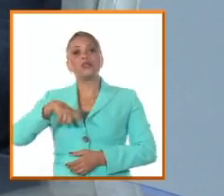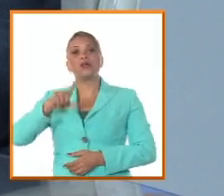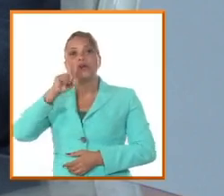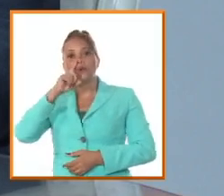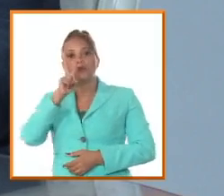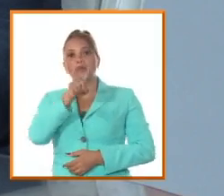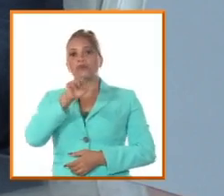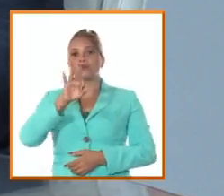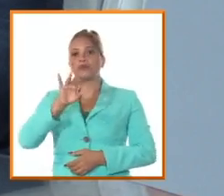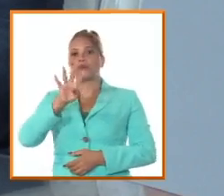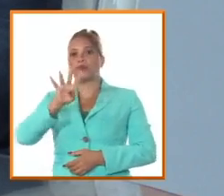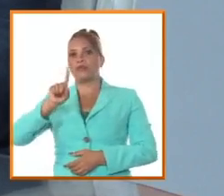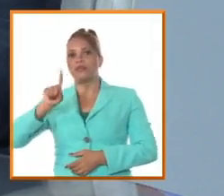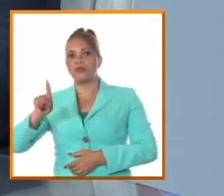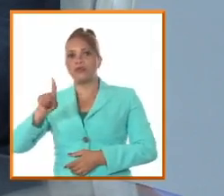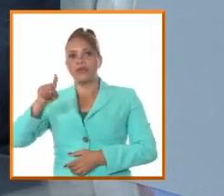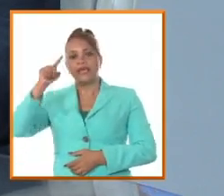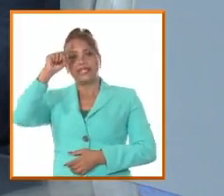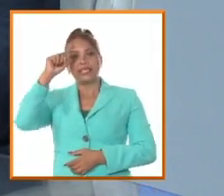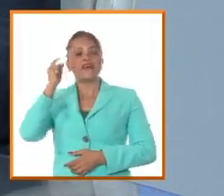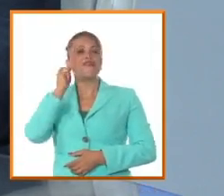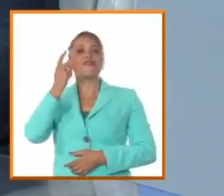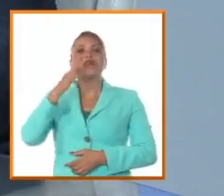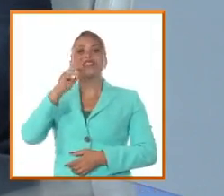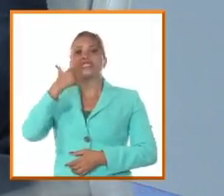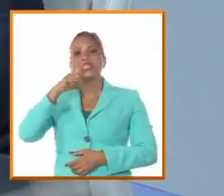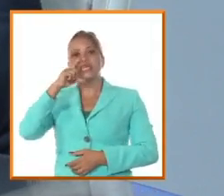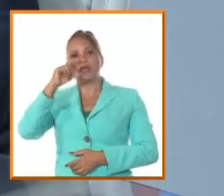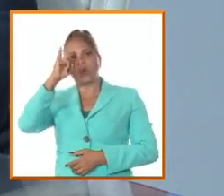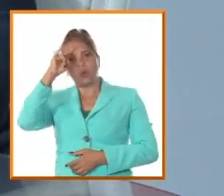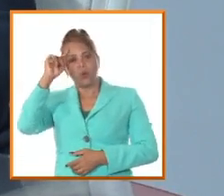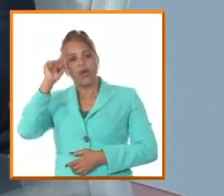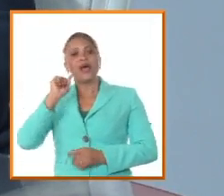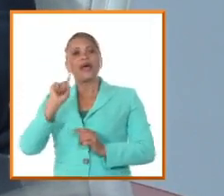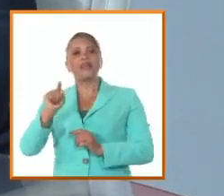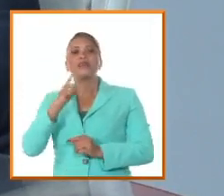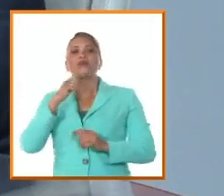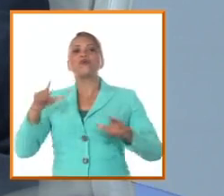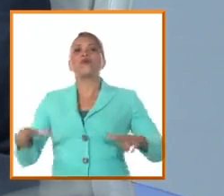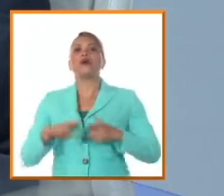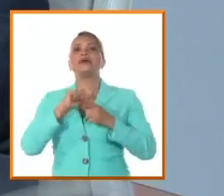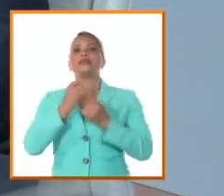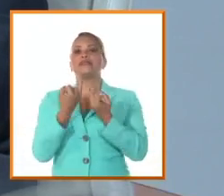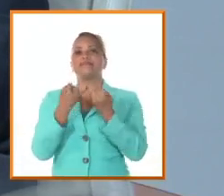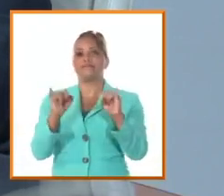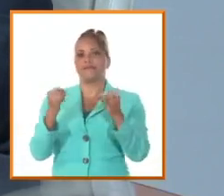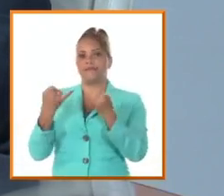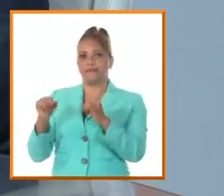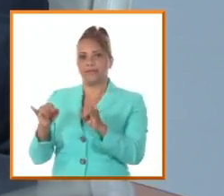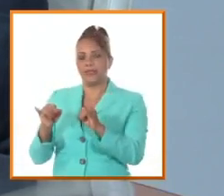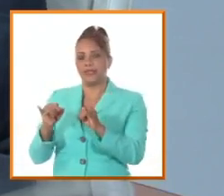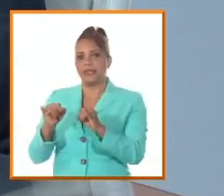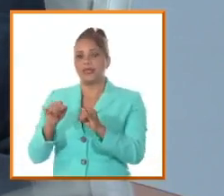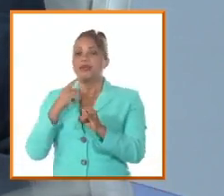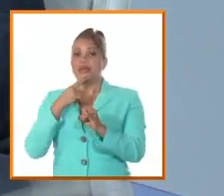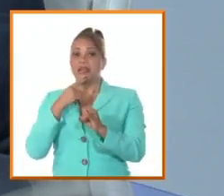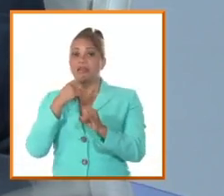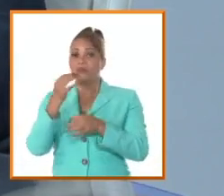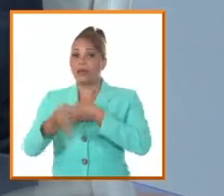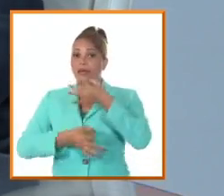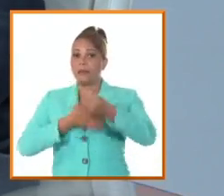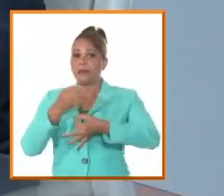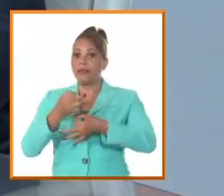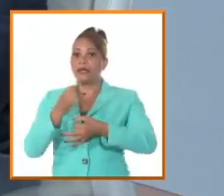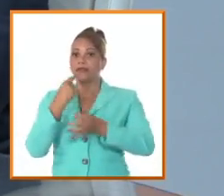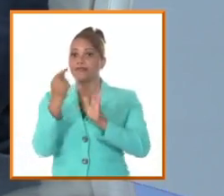1851 en San Francisco de Jucaral lanza un acta de independencia que no difiere en sus aspectos